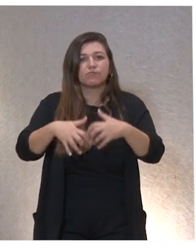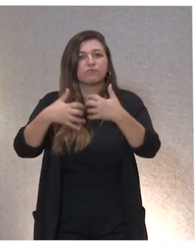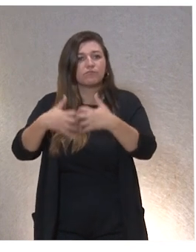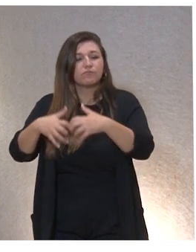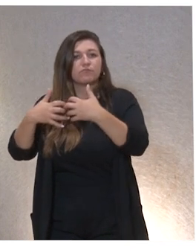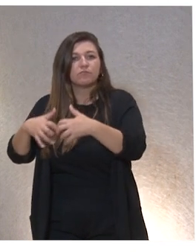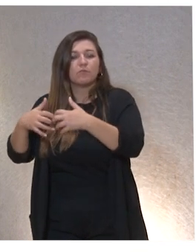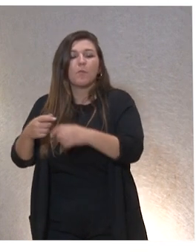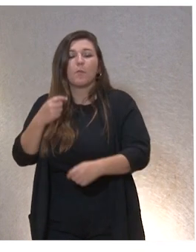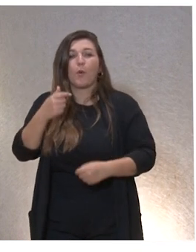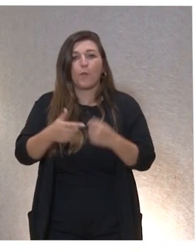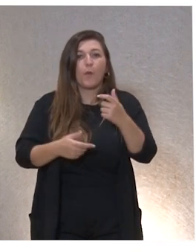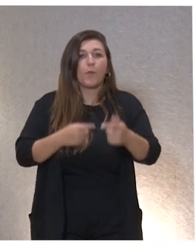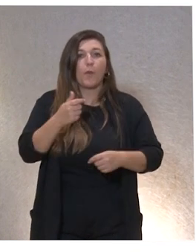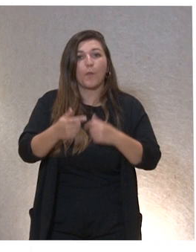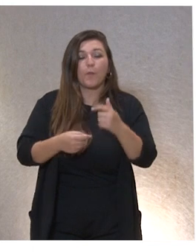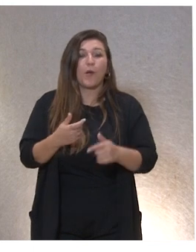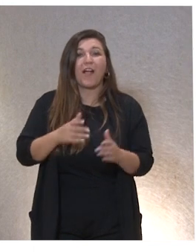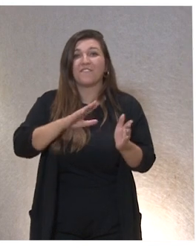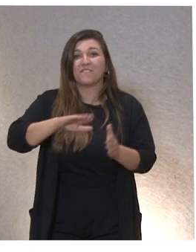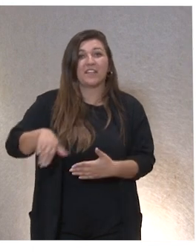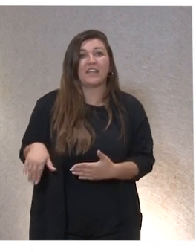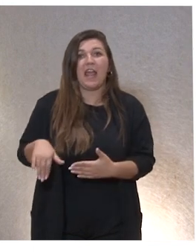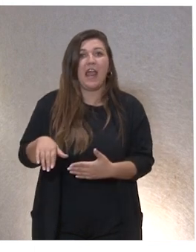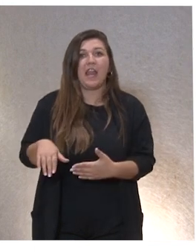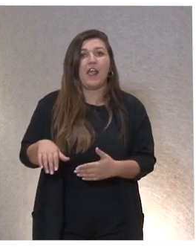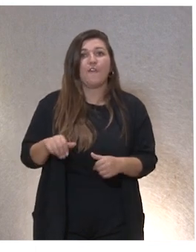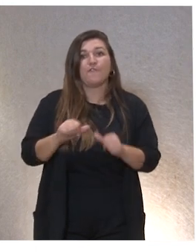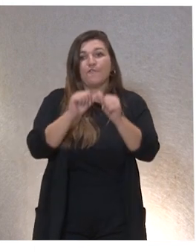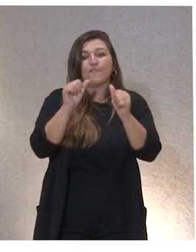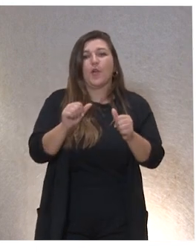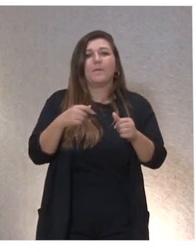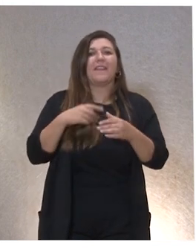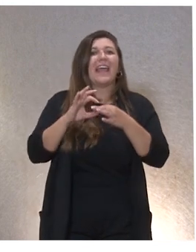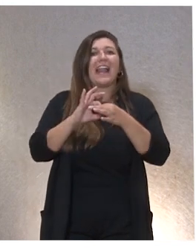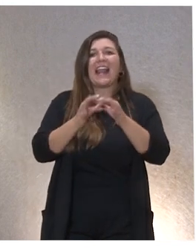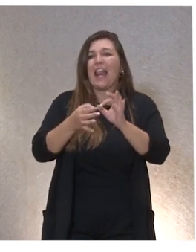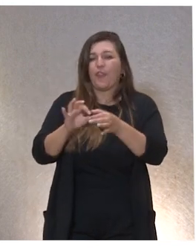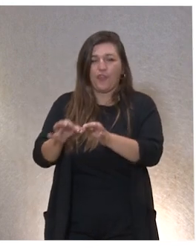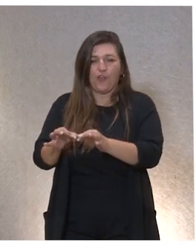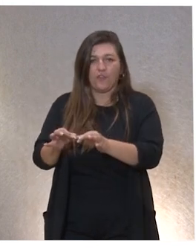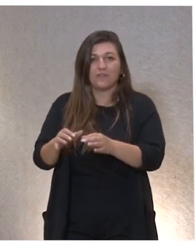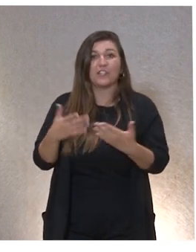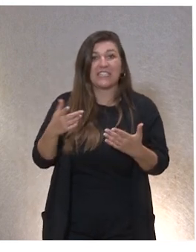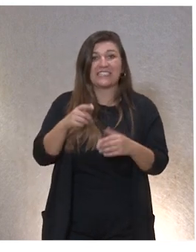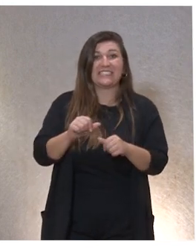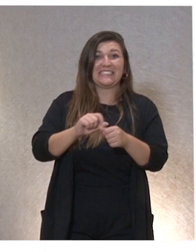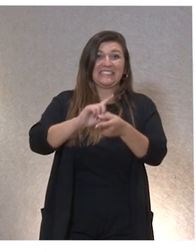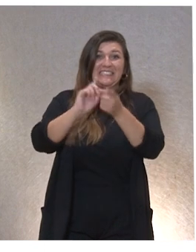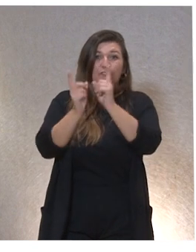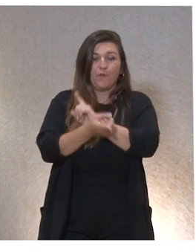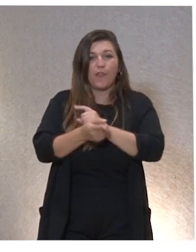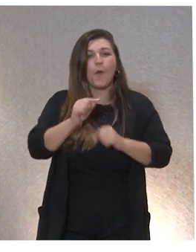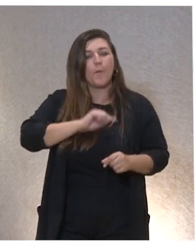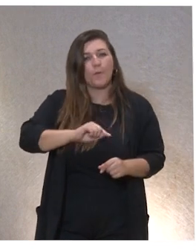vamos automatizando, se convierte en una manera de relacionarnos. Y está ahí esa transformación moral y al final está esa